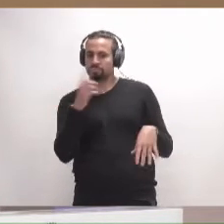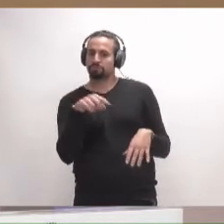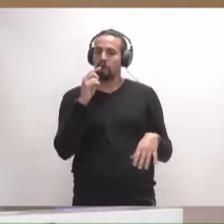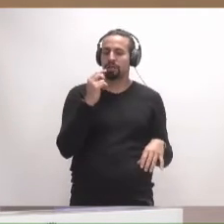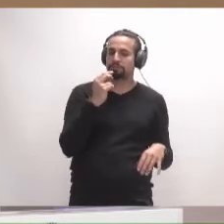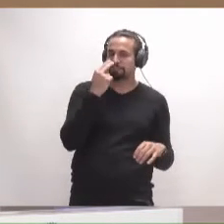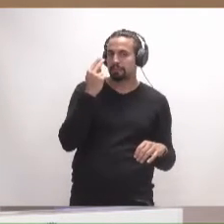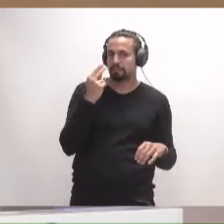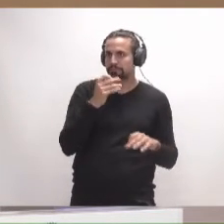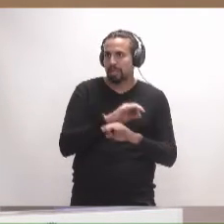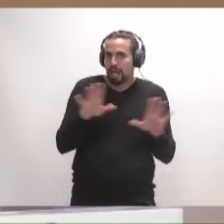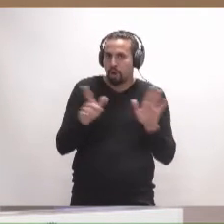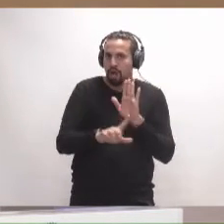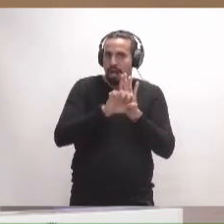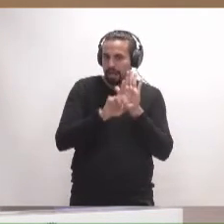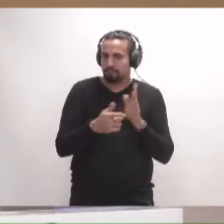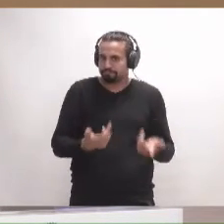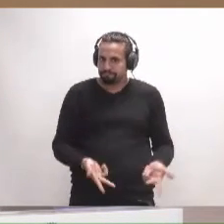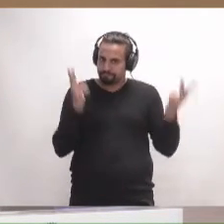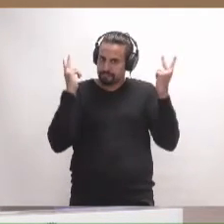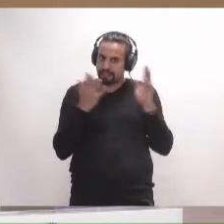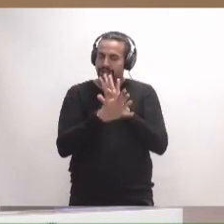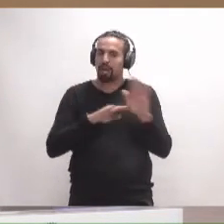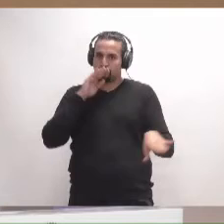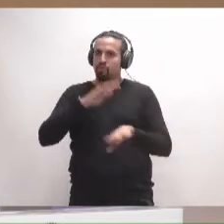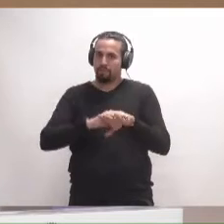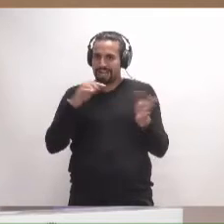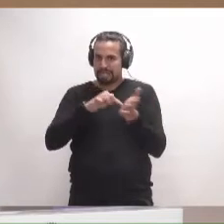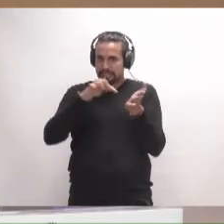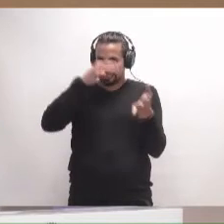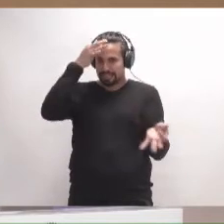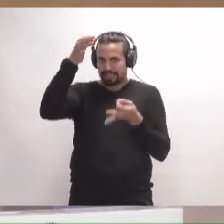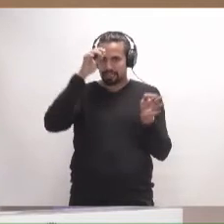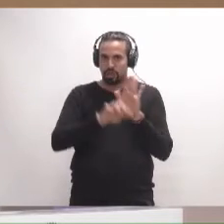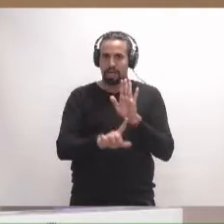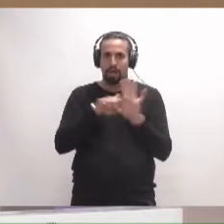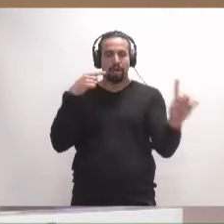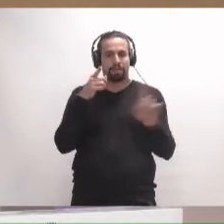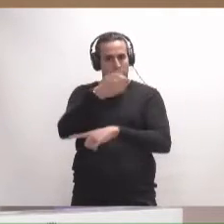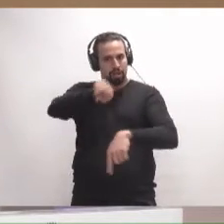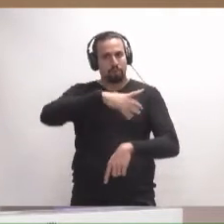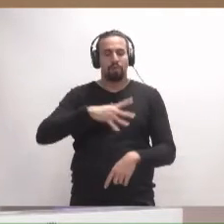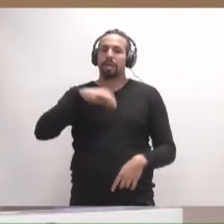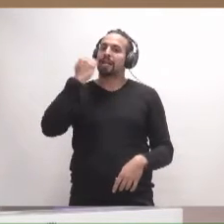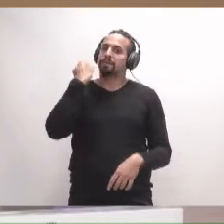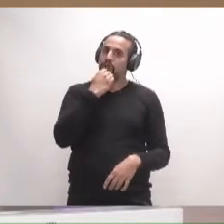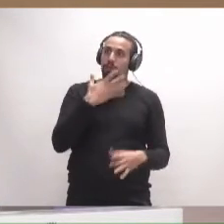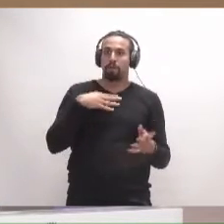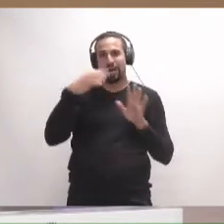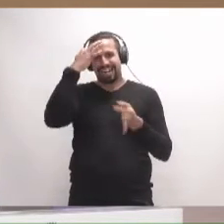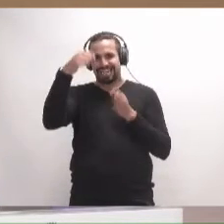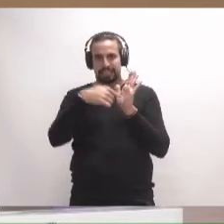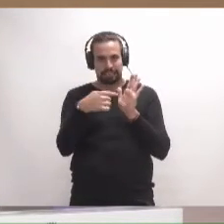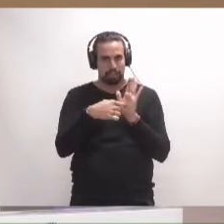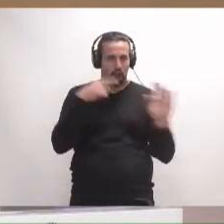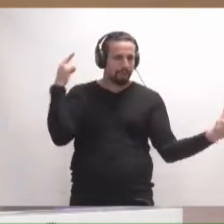están legitimados y cumplen con el requisito de legitimación que exige la ley para interponer reclamaciones. No con los requisitos objetivos, pero sí el